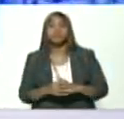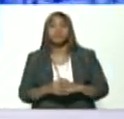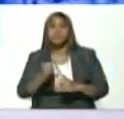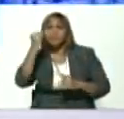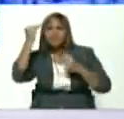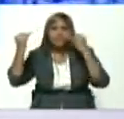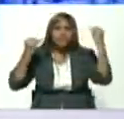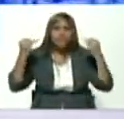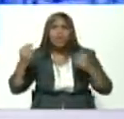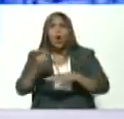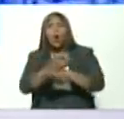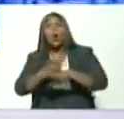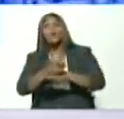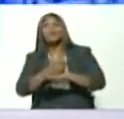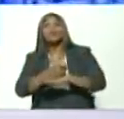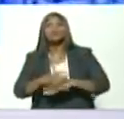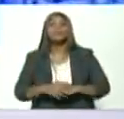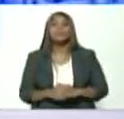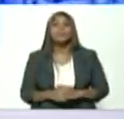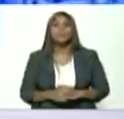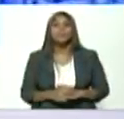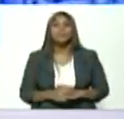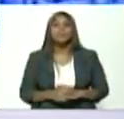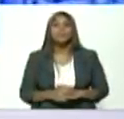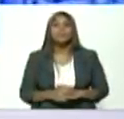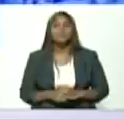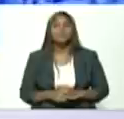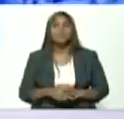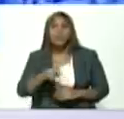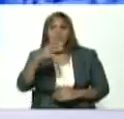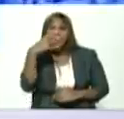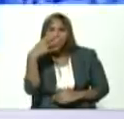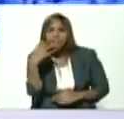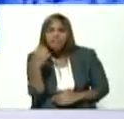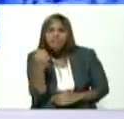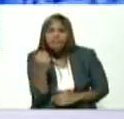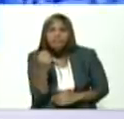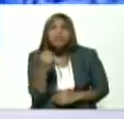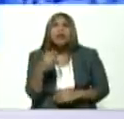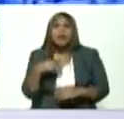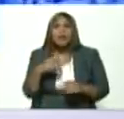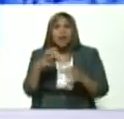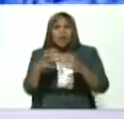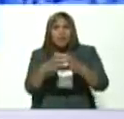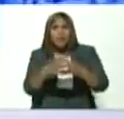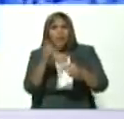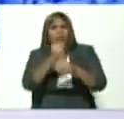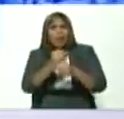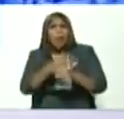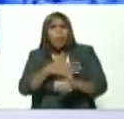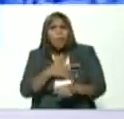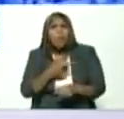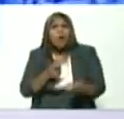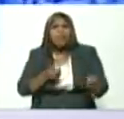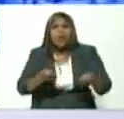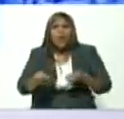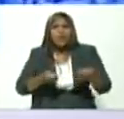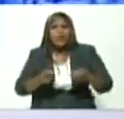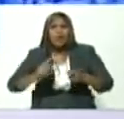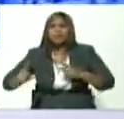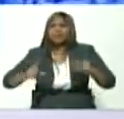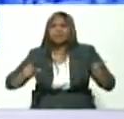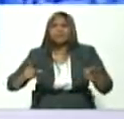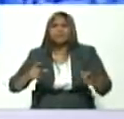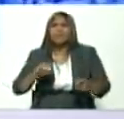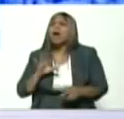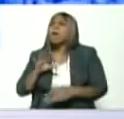estratégico gubernamental se dan cuenta que la clase obrera puede gobernar ah Will porque tú